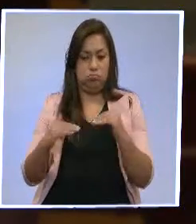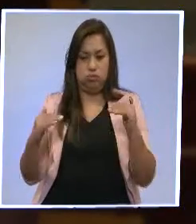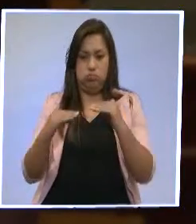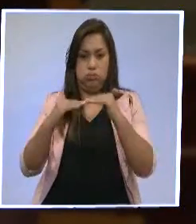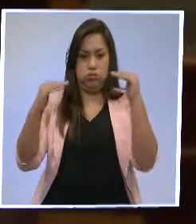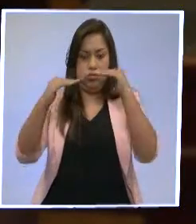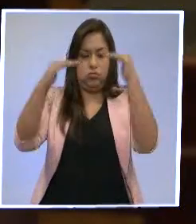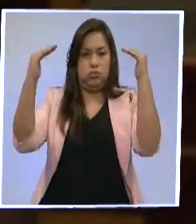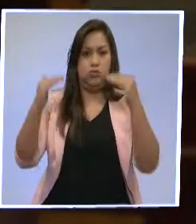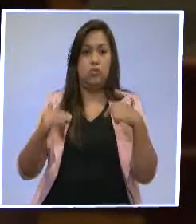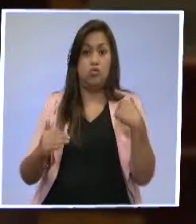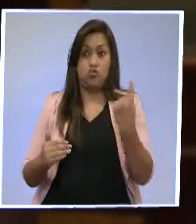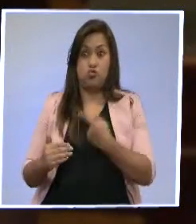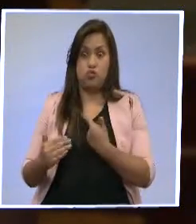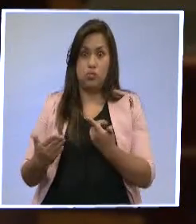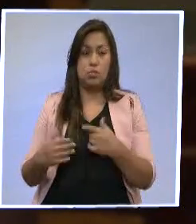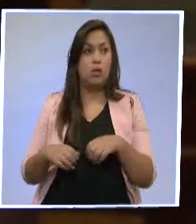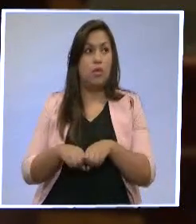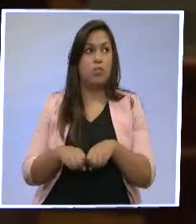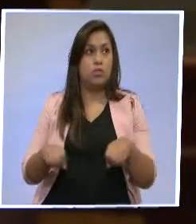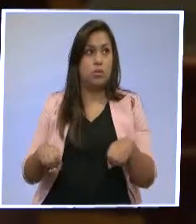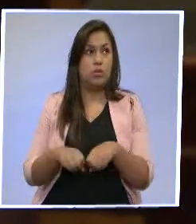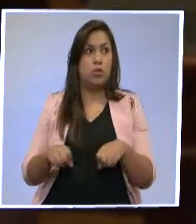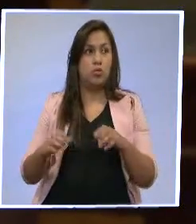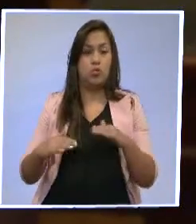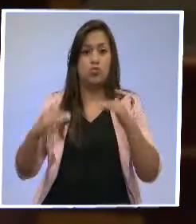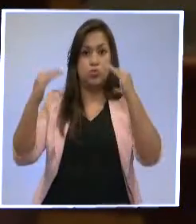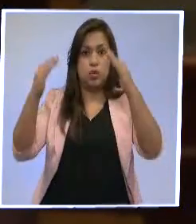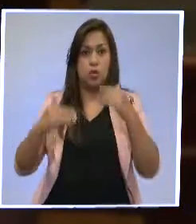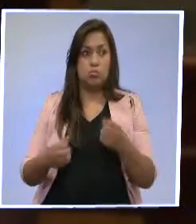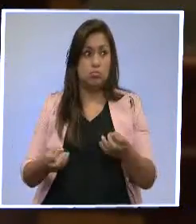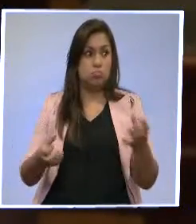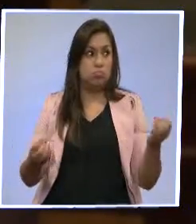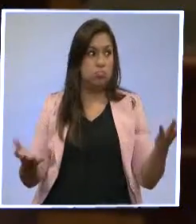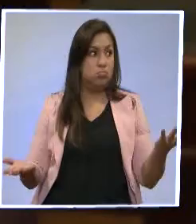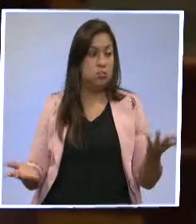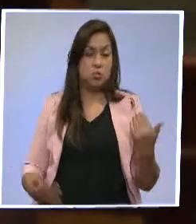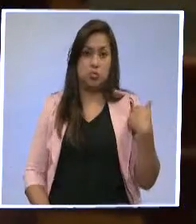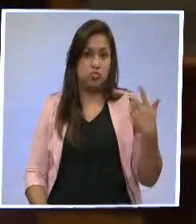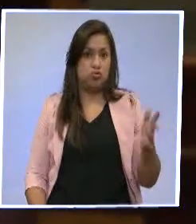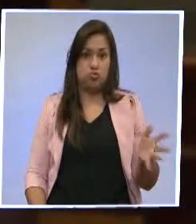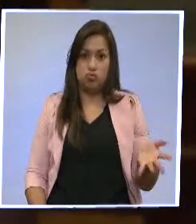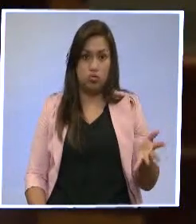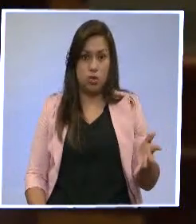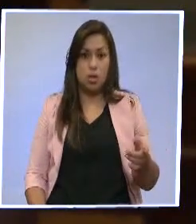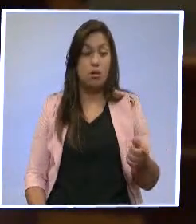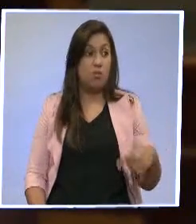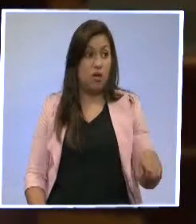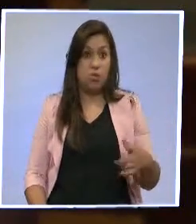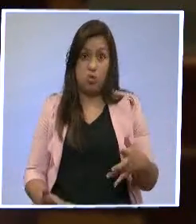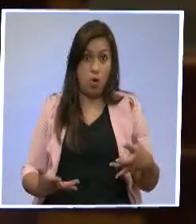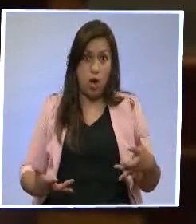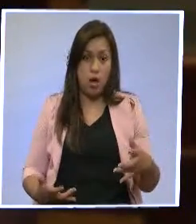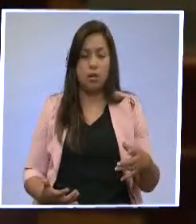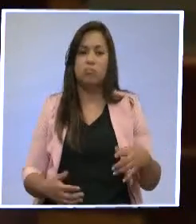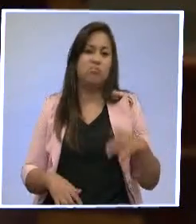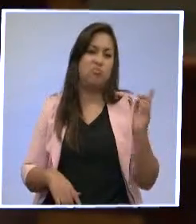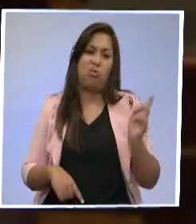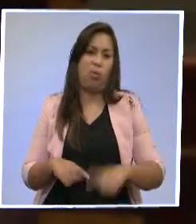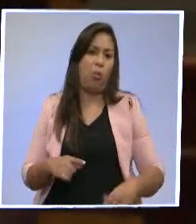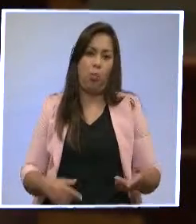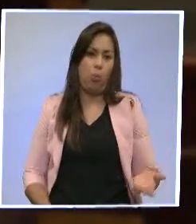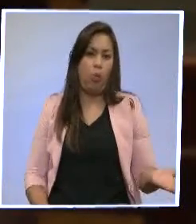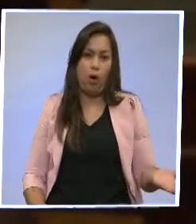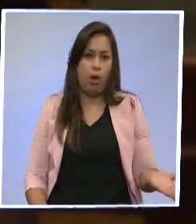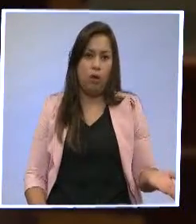un título superior, pero mucha gente no ha tenido esa suerte. Y no es porque no han querido, es porque no han podido